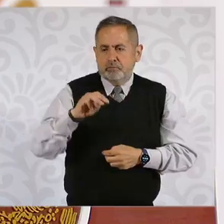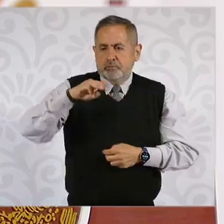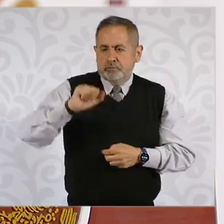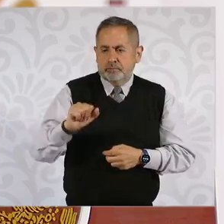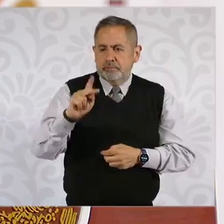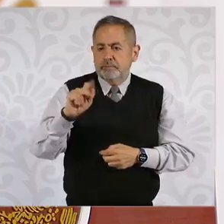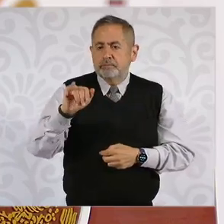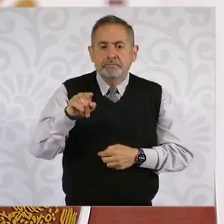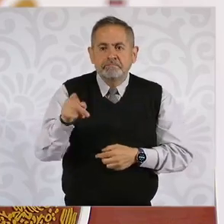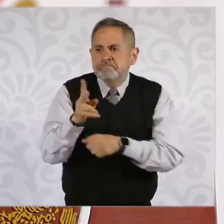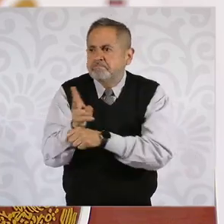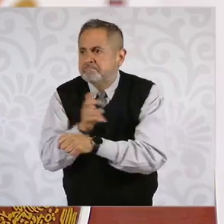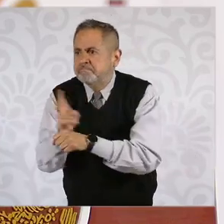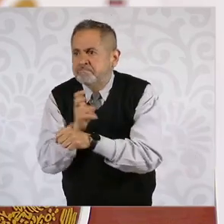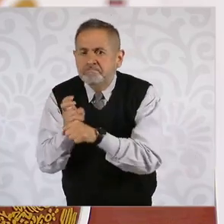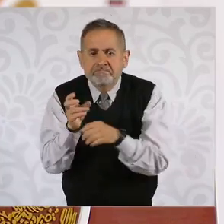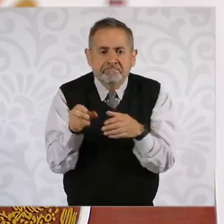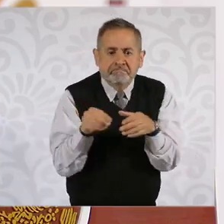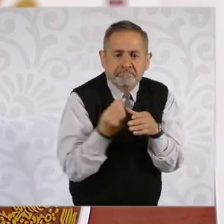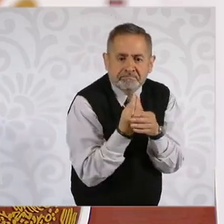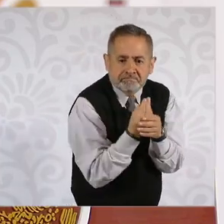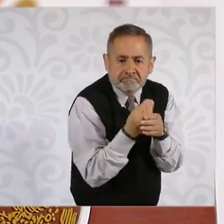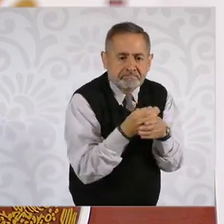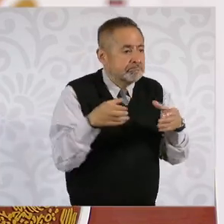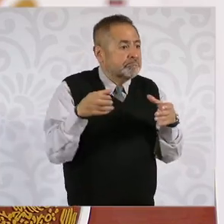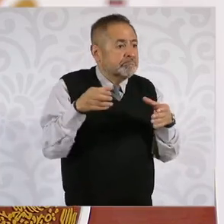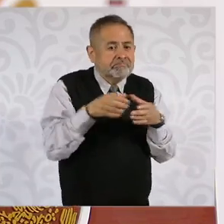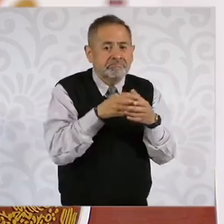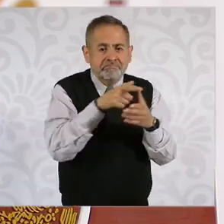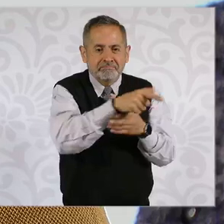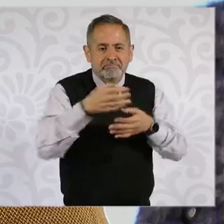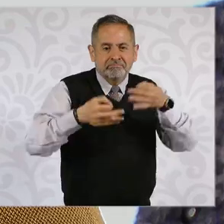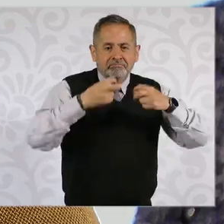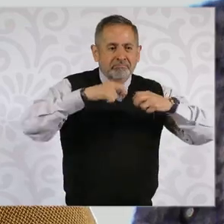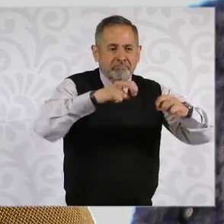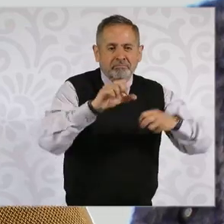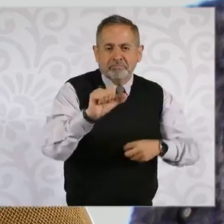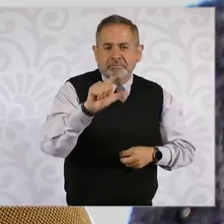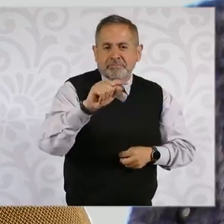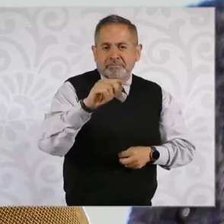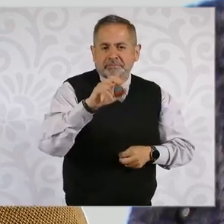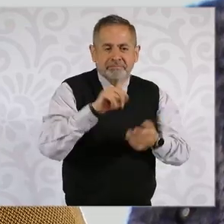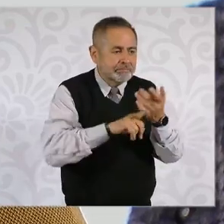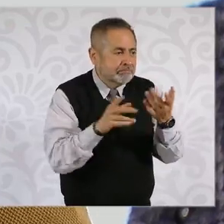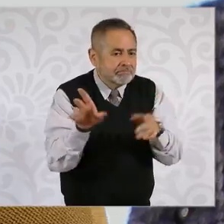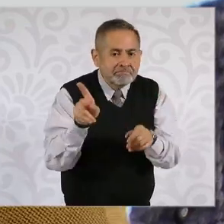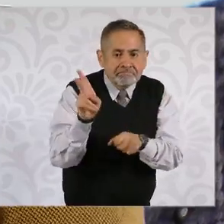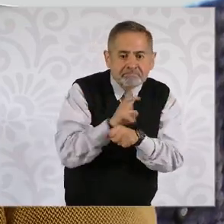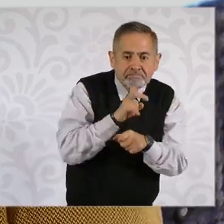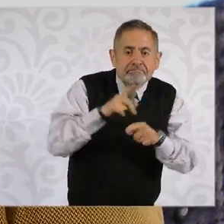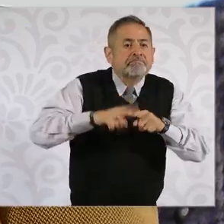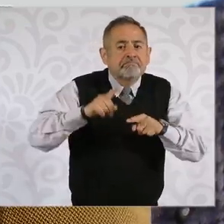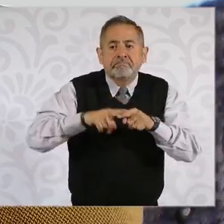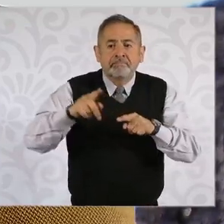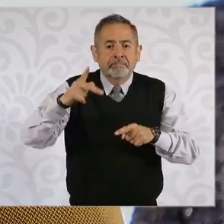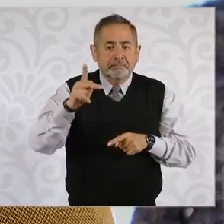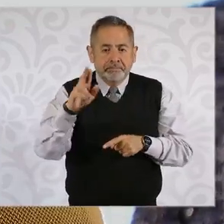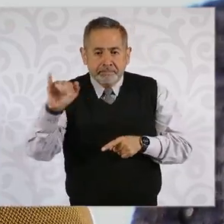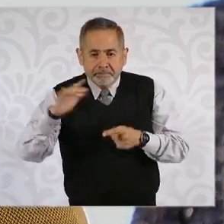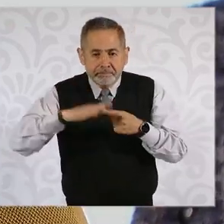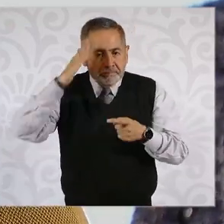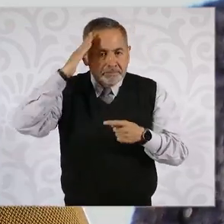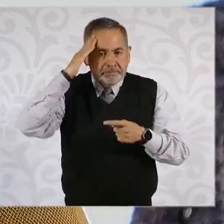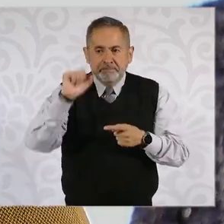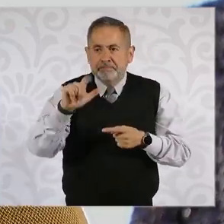privada en la casa del ministro González Alcántara, en la que asistió el dirigente del PRI, Alejandro